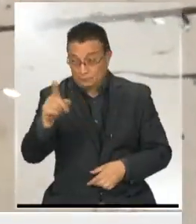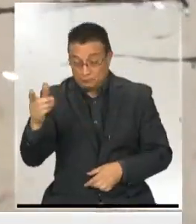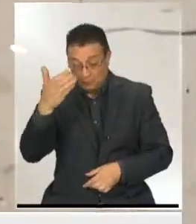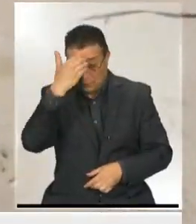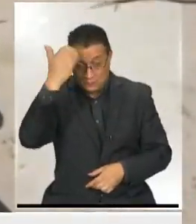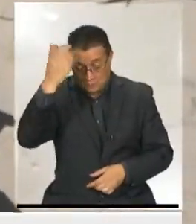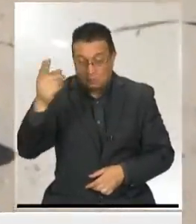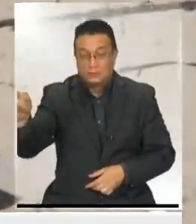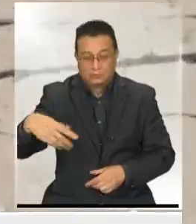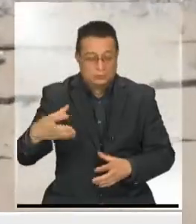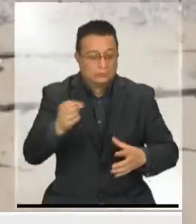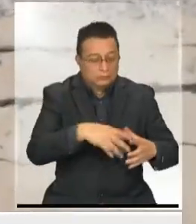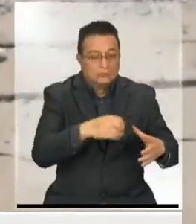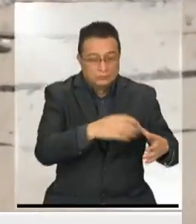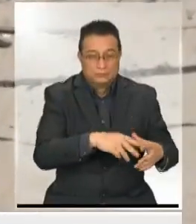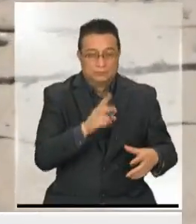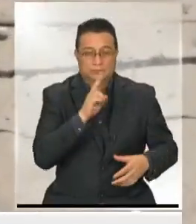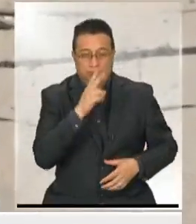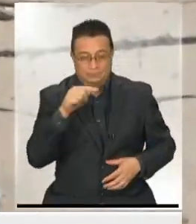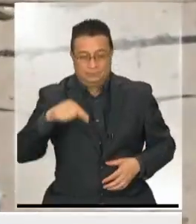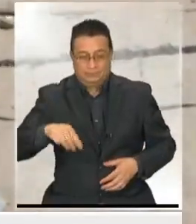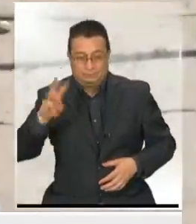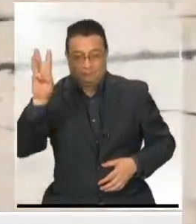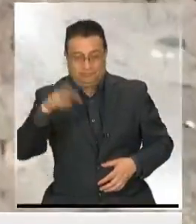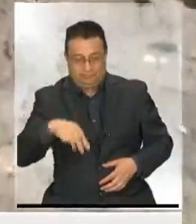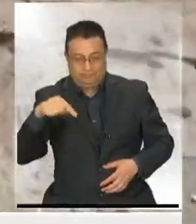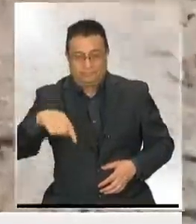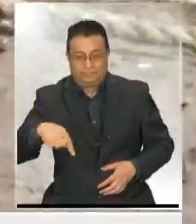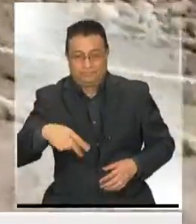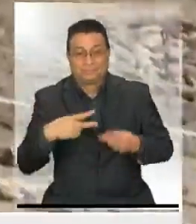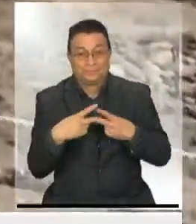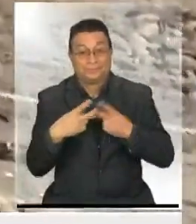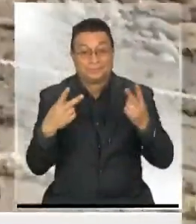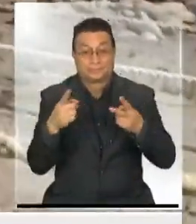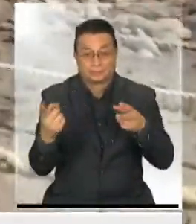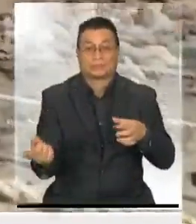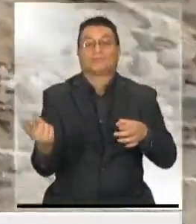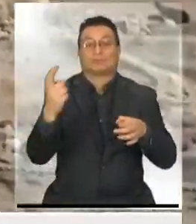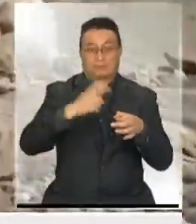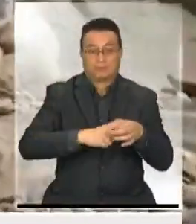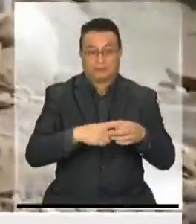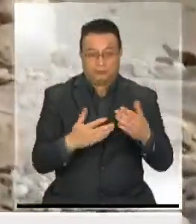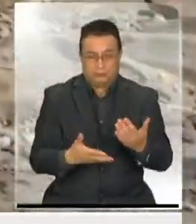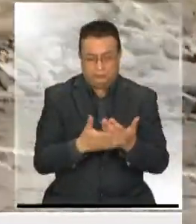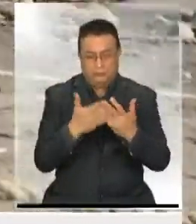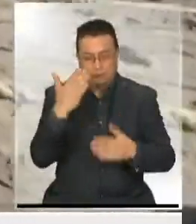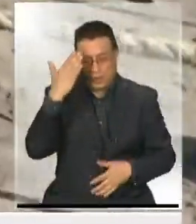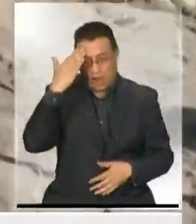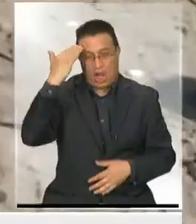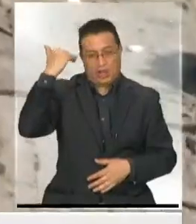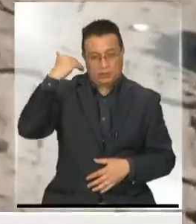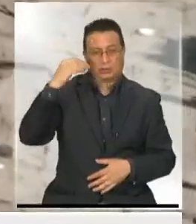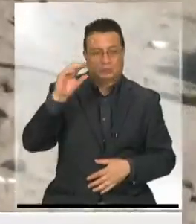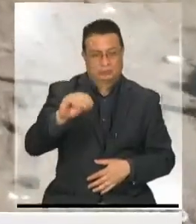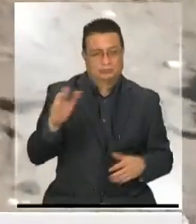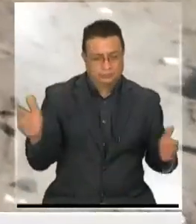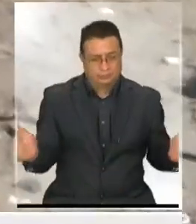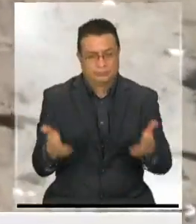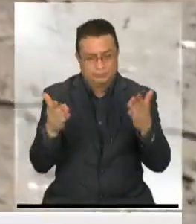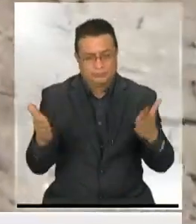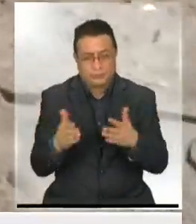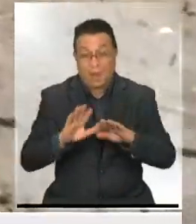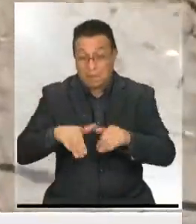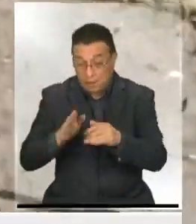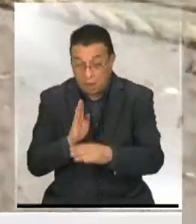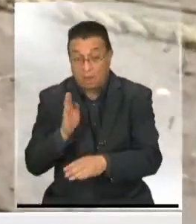de nuestra teleserie, nuestra próxima teleserie, que se sumaron para concientizar, para llamar a la población a que si vamos a la